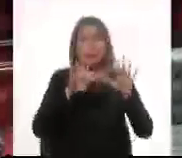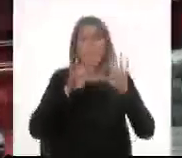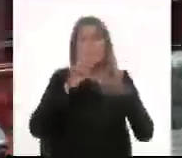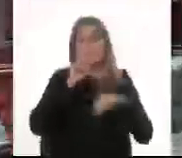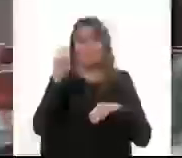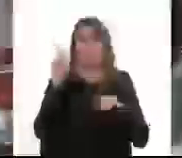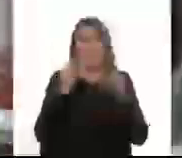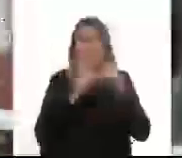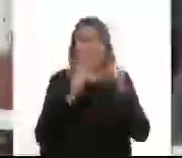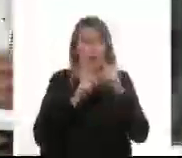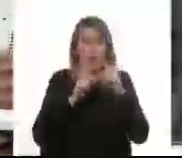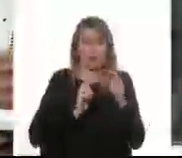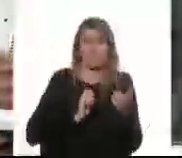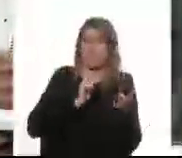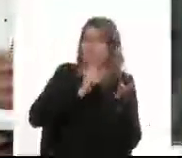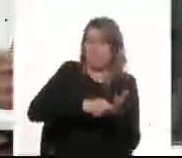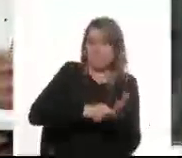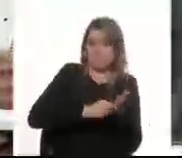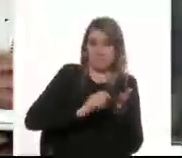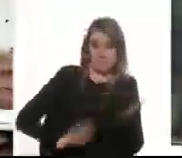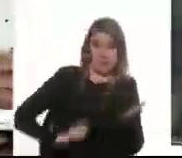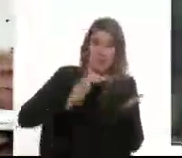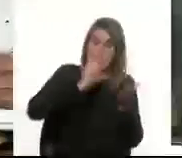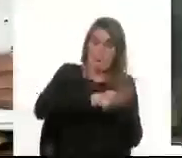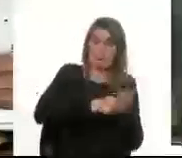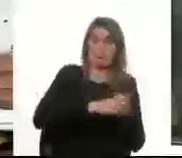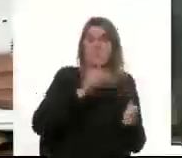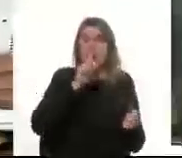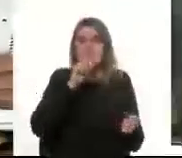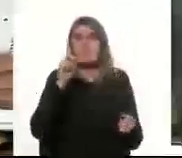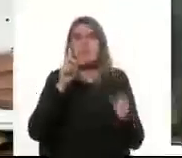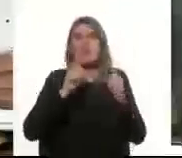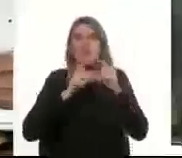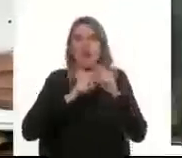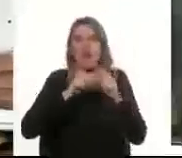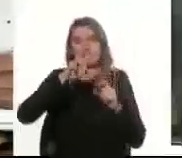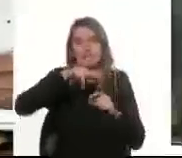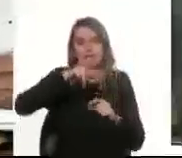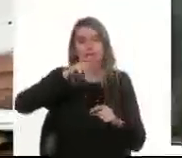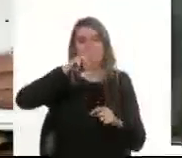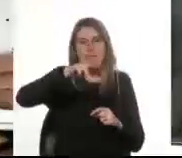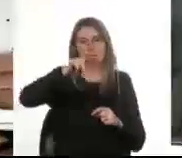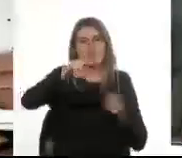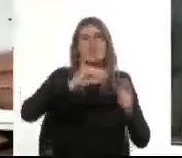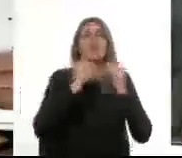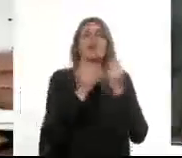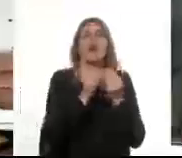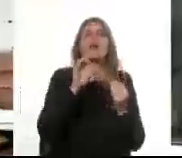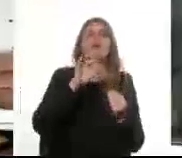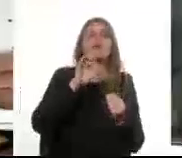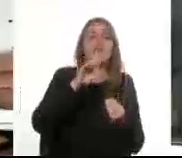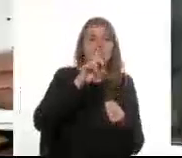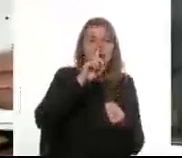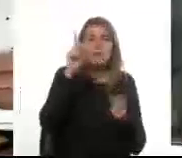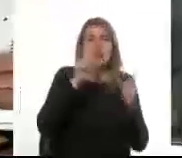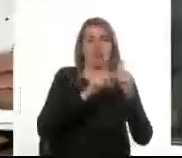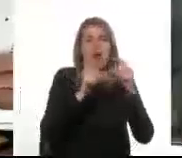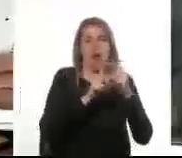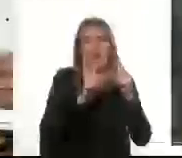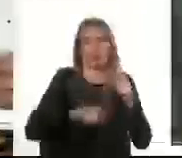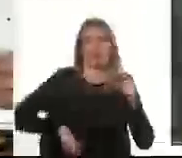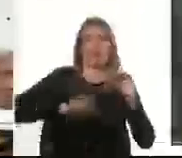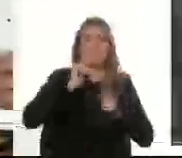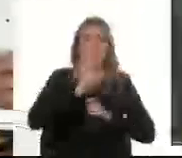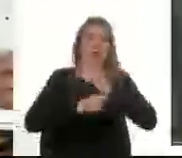en la mano de entrega y 1.000 dólares cada tres meses hasta completar 15. La operación se